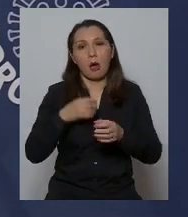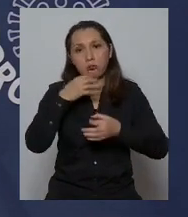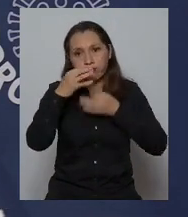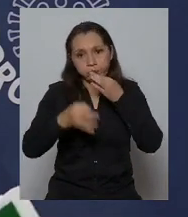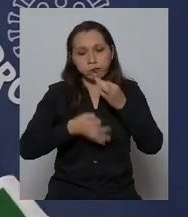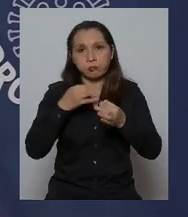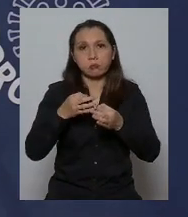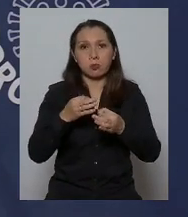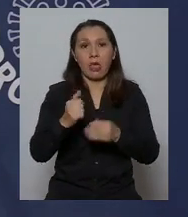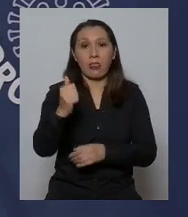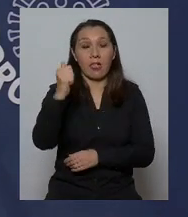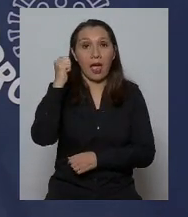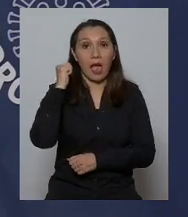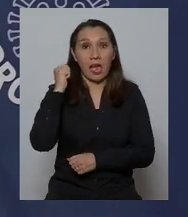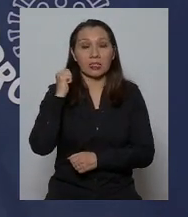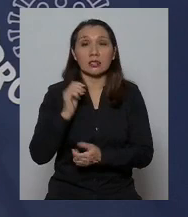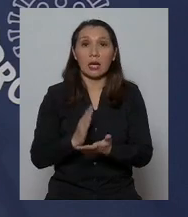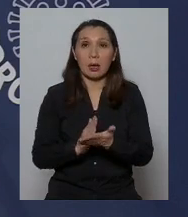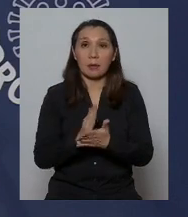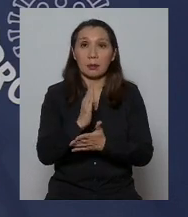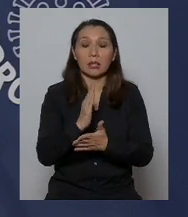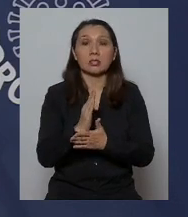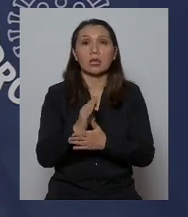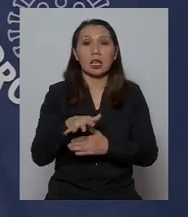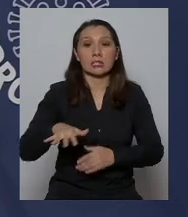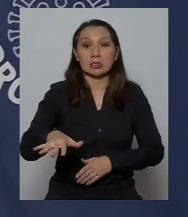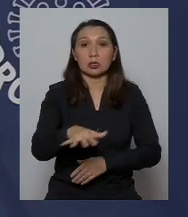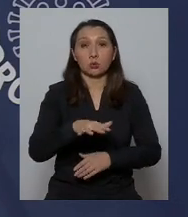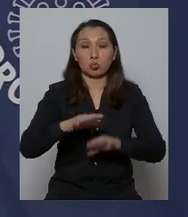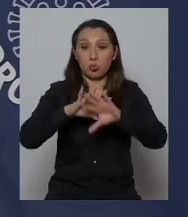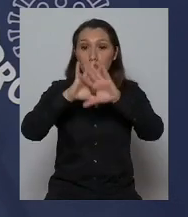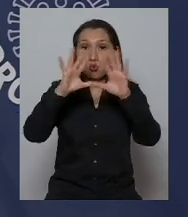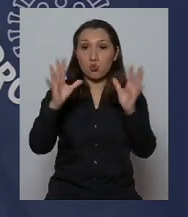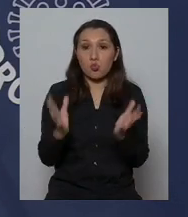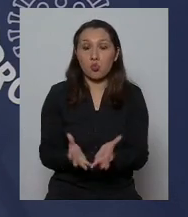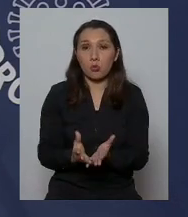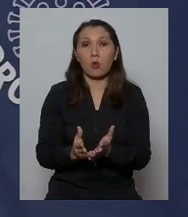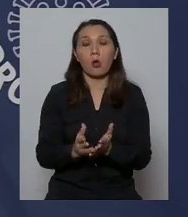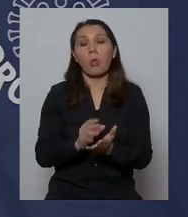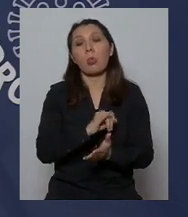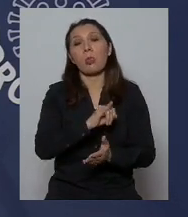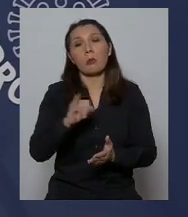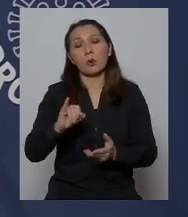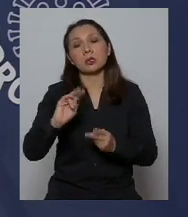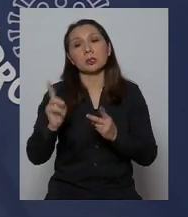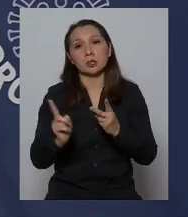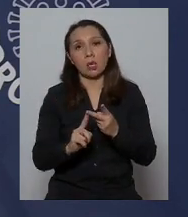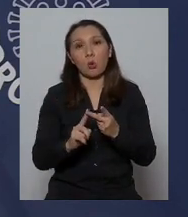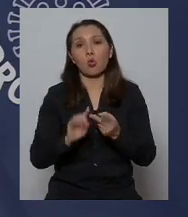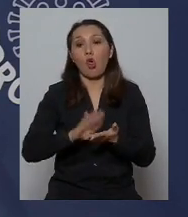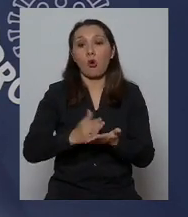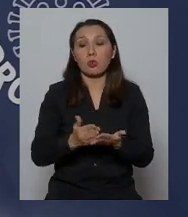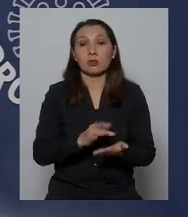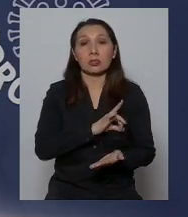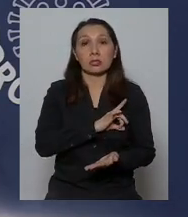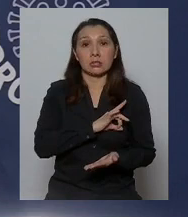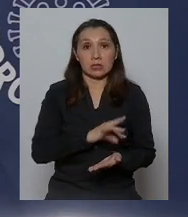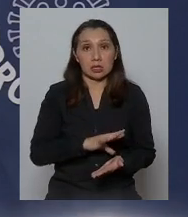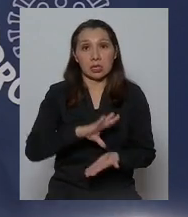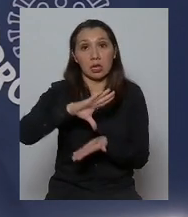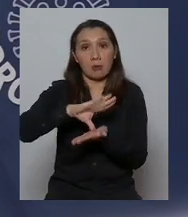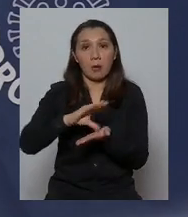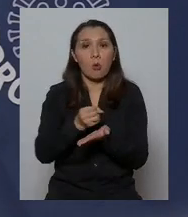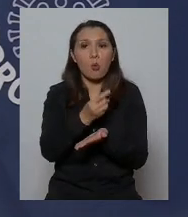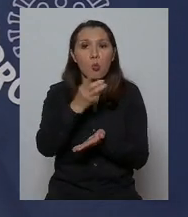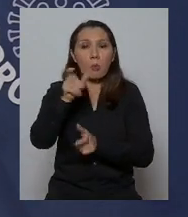cuenta del día de ayer partiendo con la situación a nivel mundial, prosiguiendo con la situación en el país dando cuenta